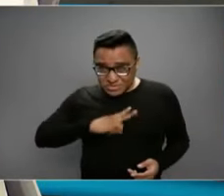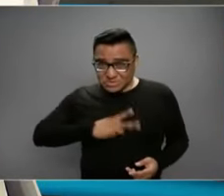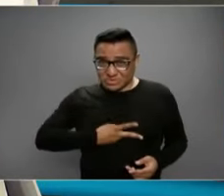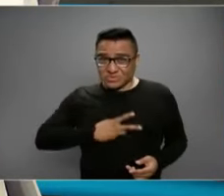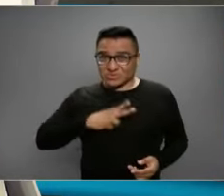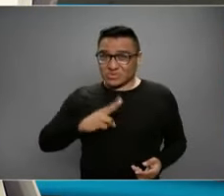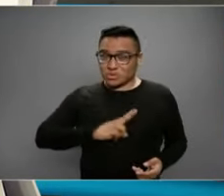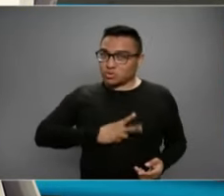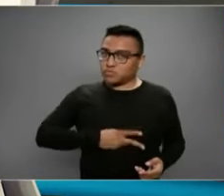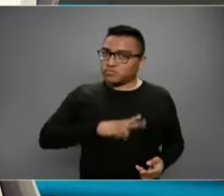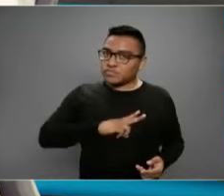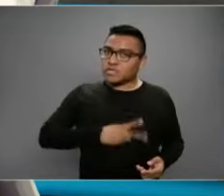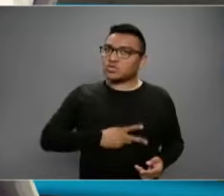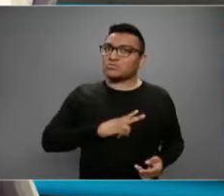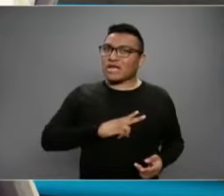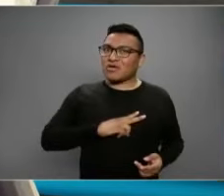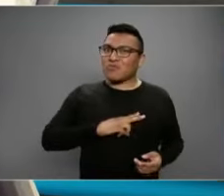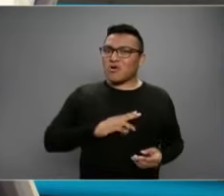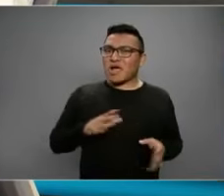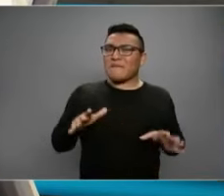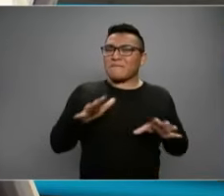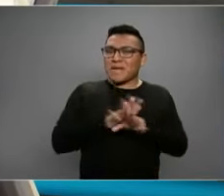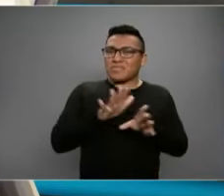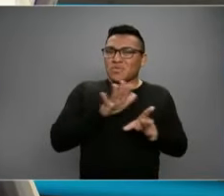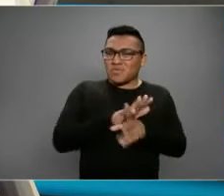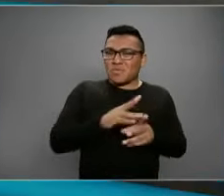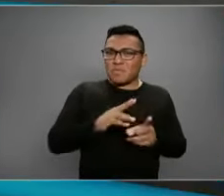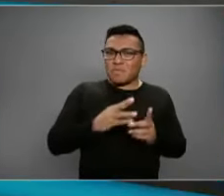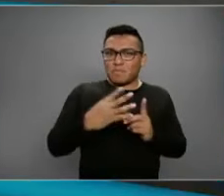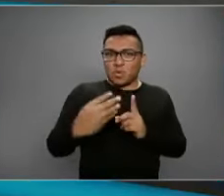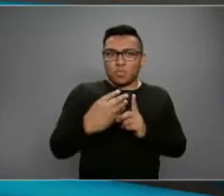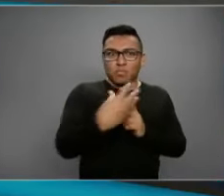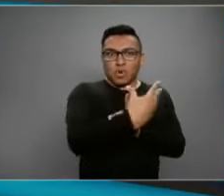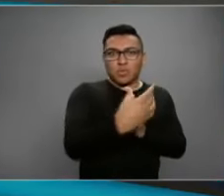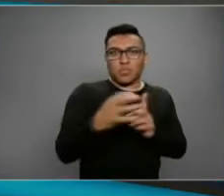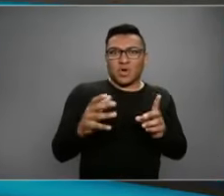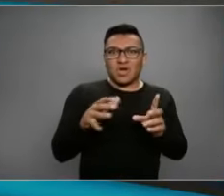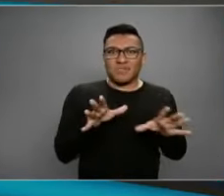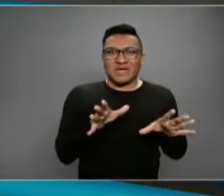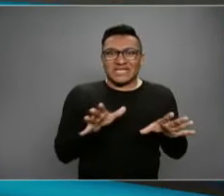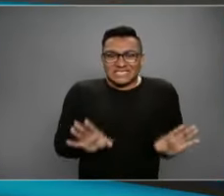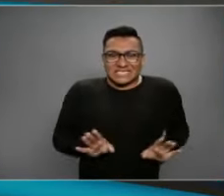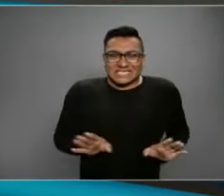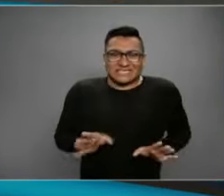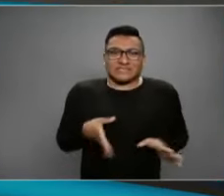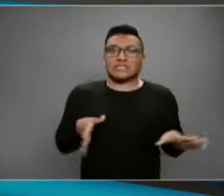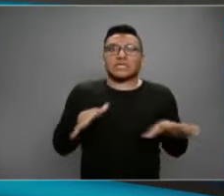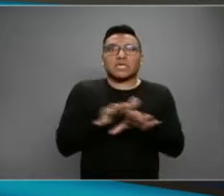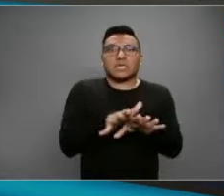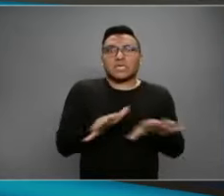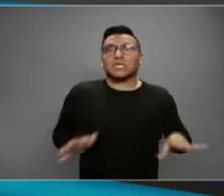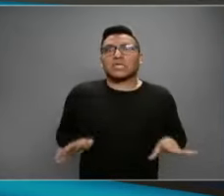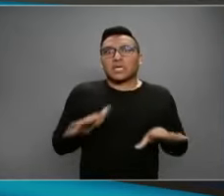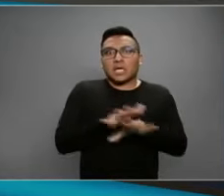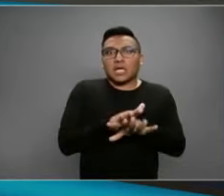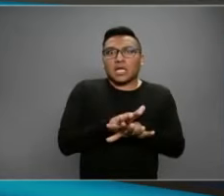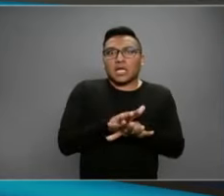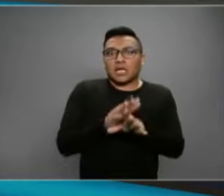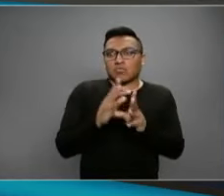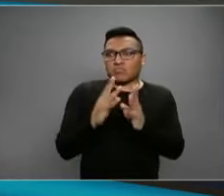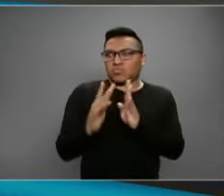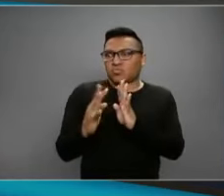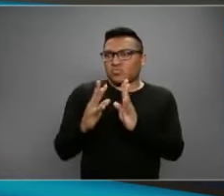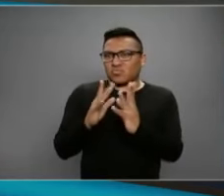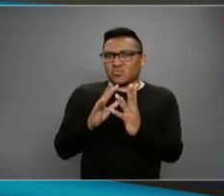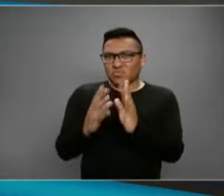van mutando y van adquiriendo algunas características especiales para poder transitar